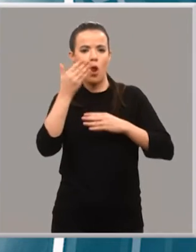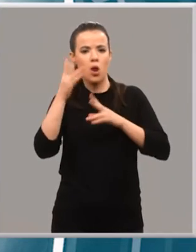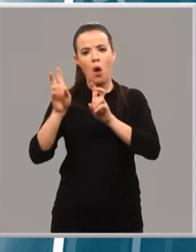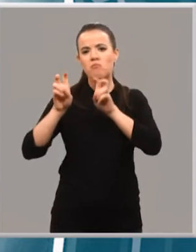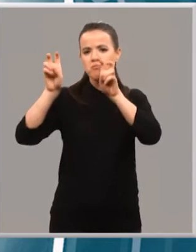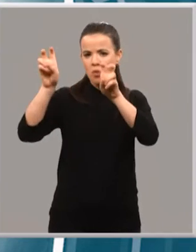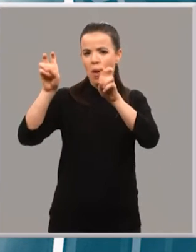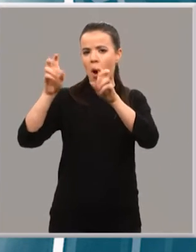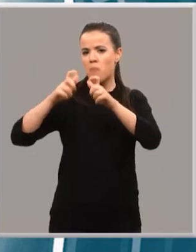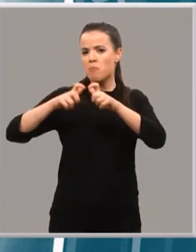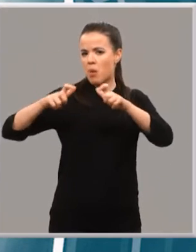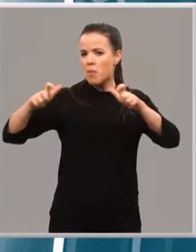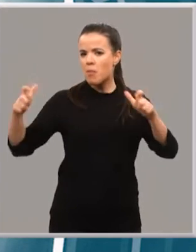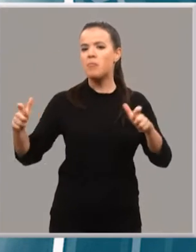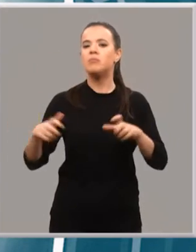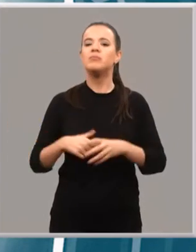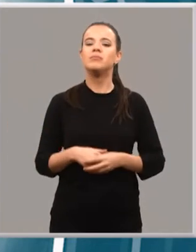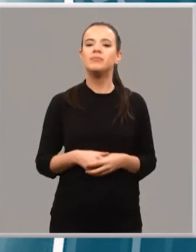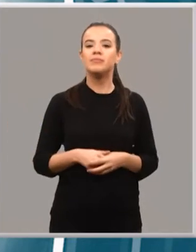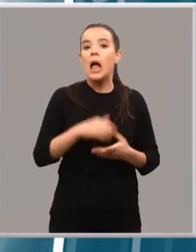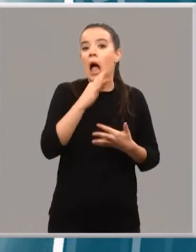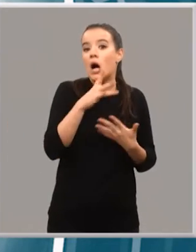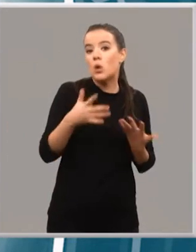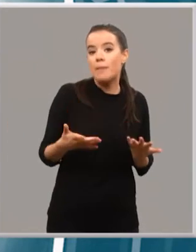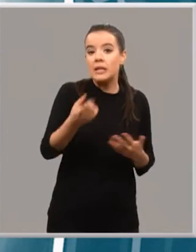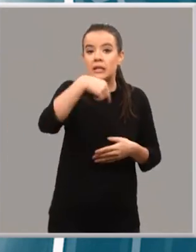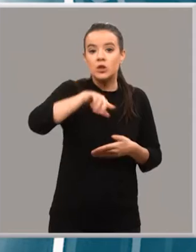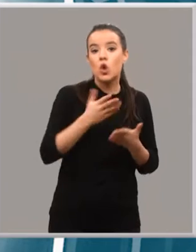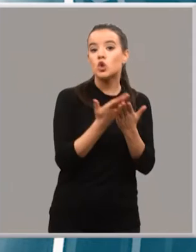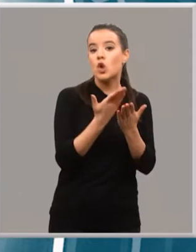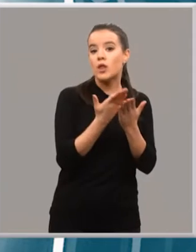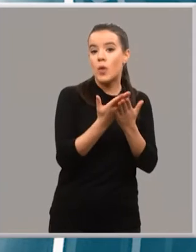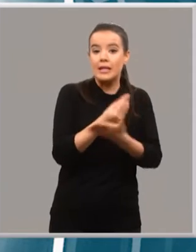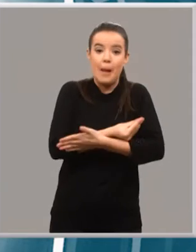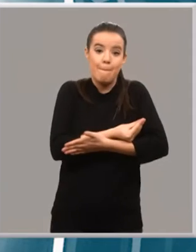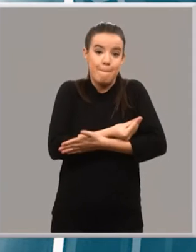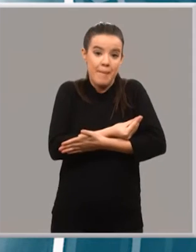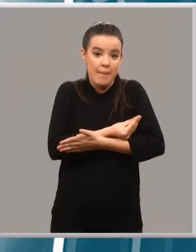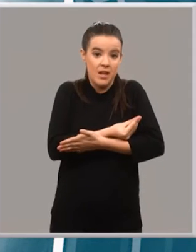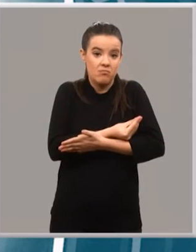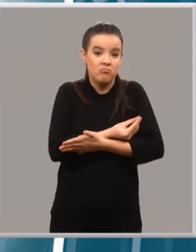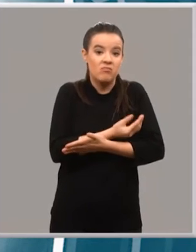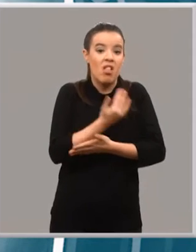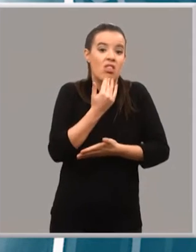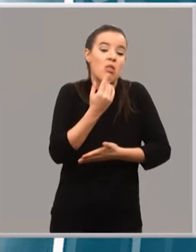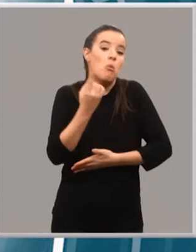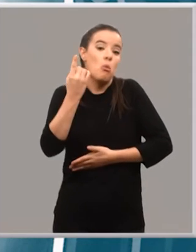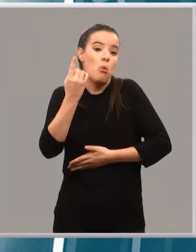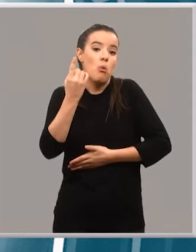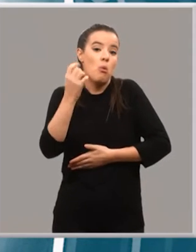aumentará en los próximos años. Actualmente, como tenemos más solicitudes de bebés y de un año, lo que hemos hecho es